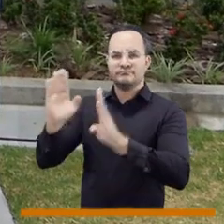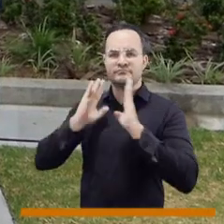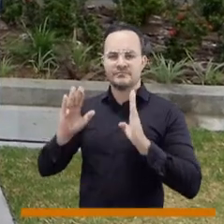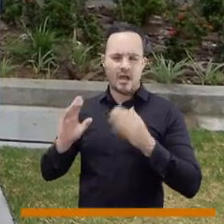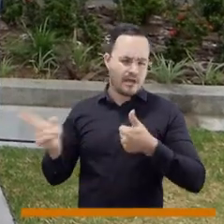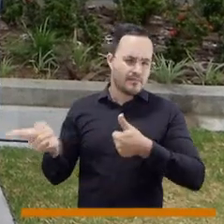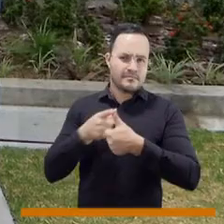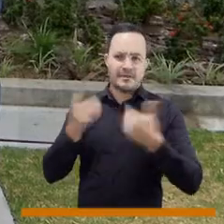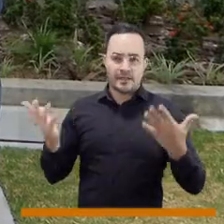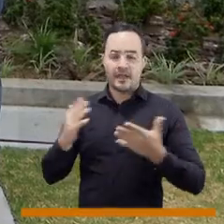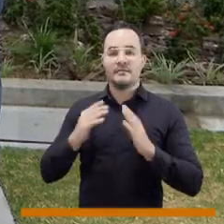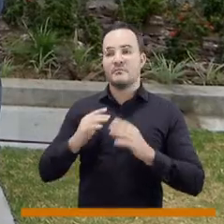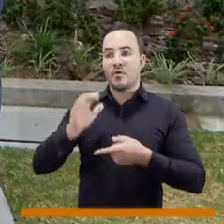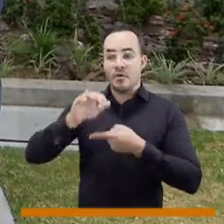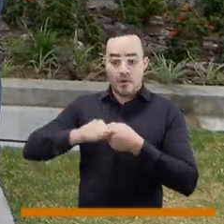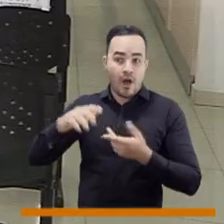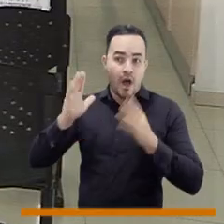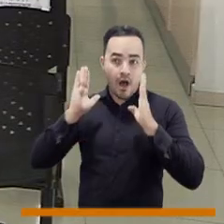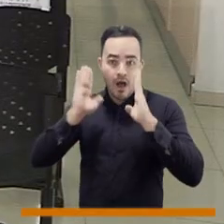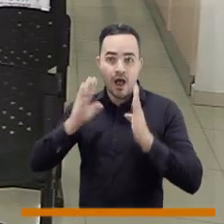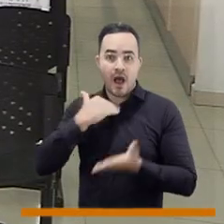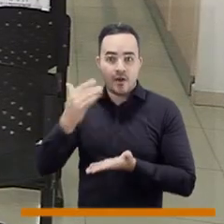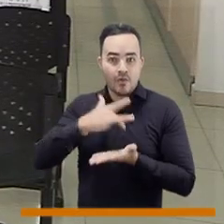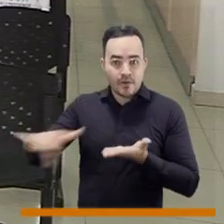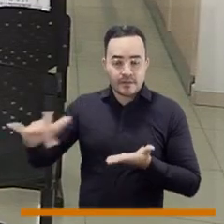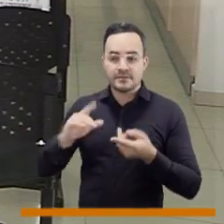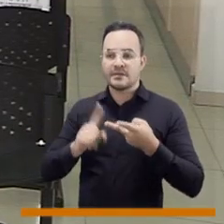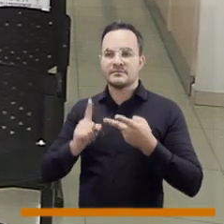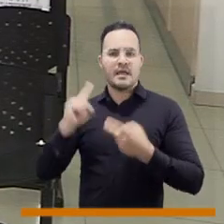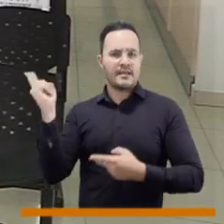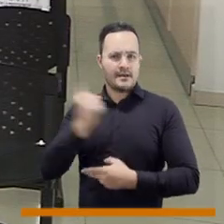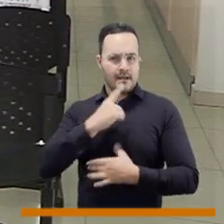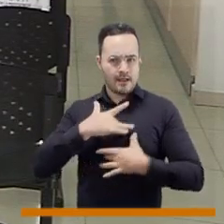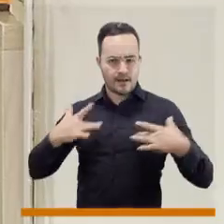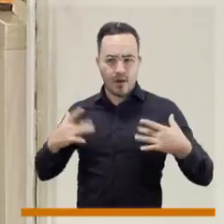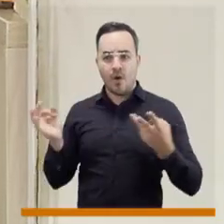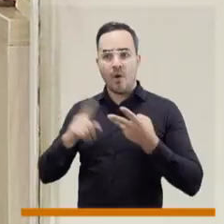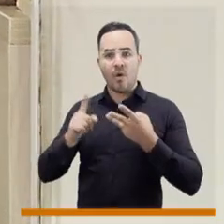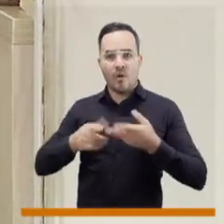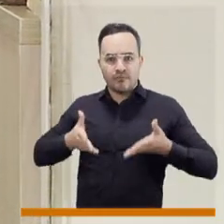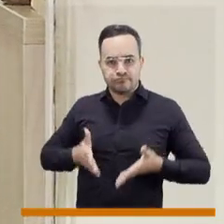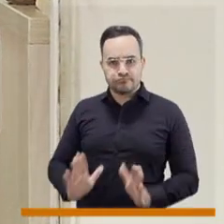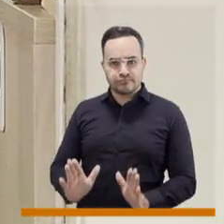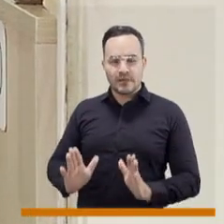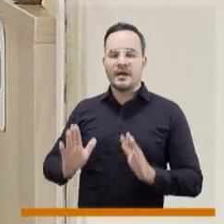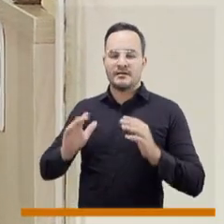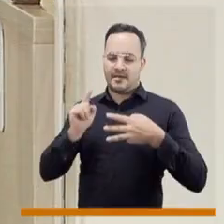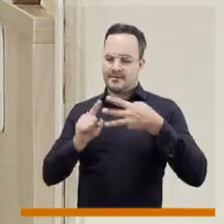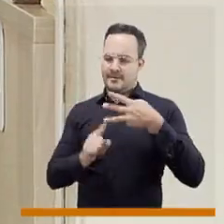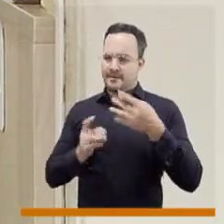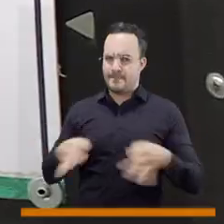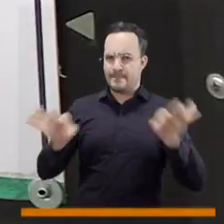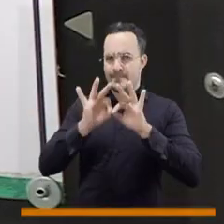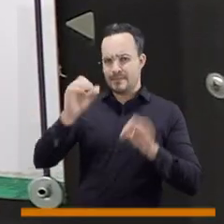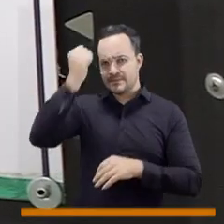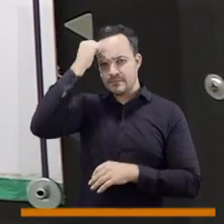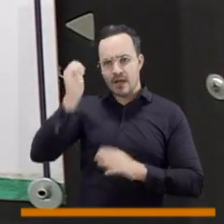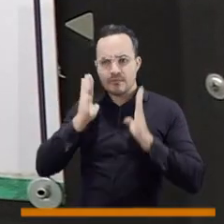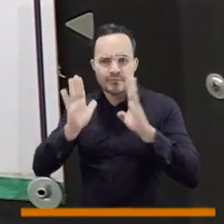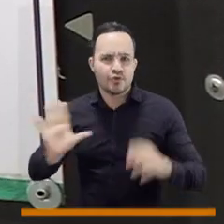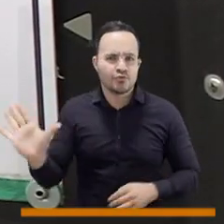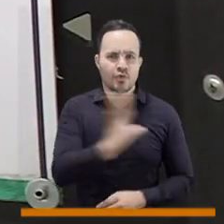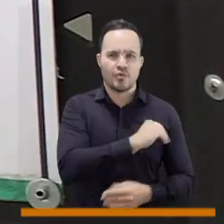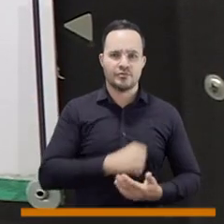incluya consulta de urgencias, atención de medicina general y una sala de partos. Desde el Consejo se analiza cómo impactaría estas